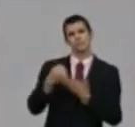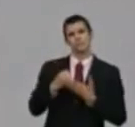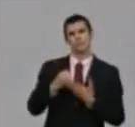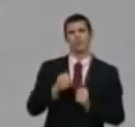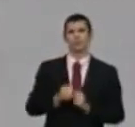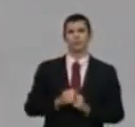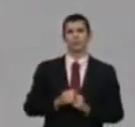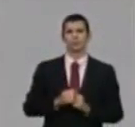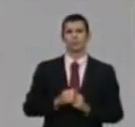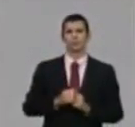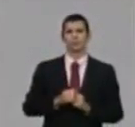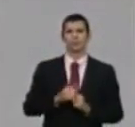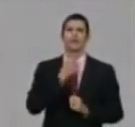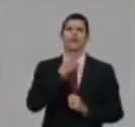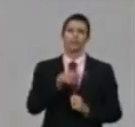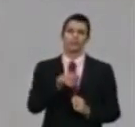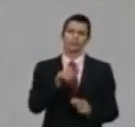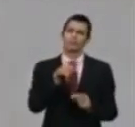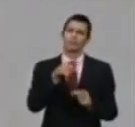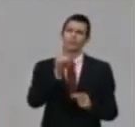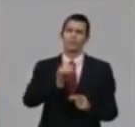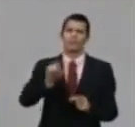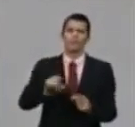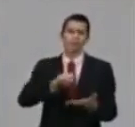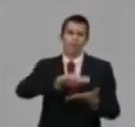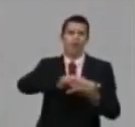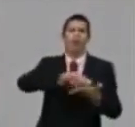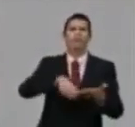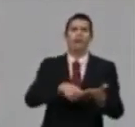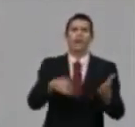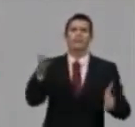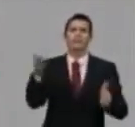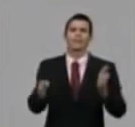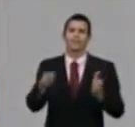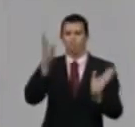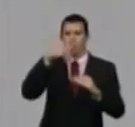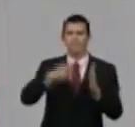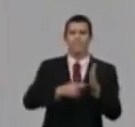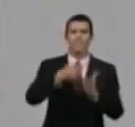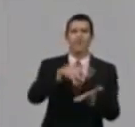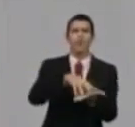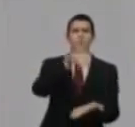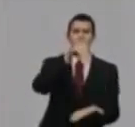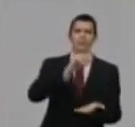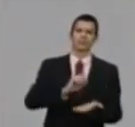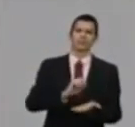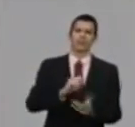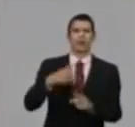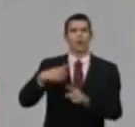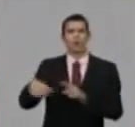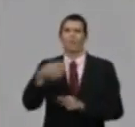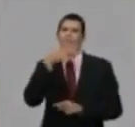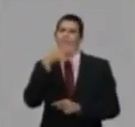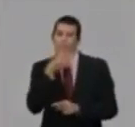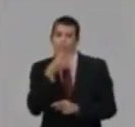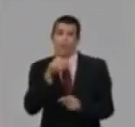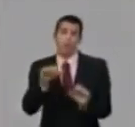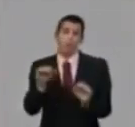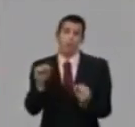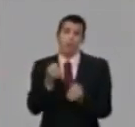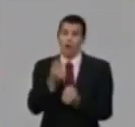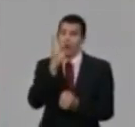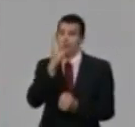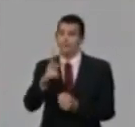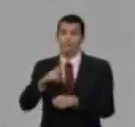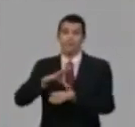básicamente, trabajadores contratados, personas que son adultos mayores, personas que han tenido que estar a cargo de un familiar que, ante esta